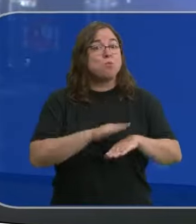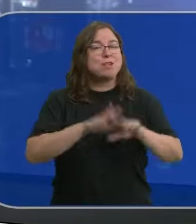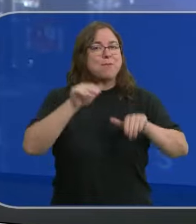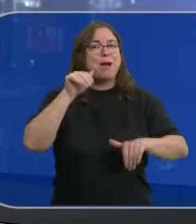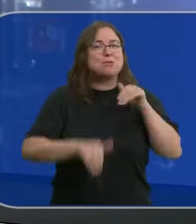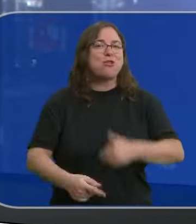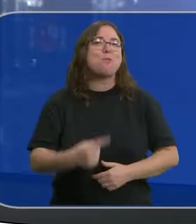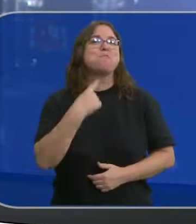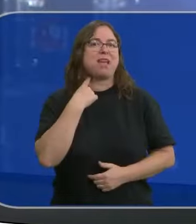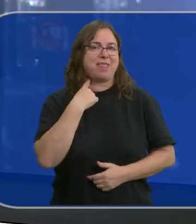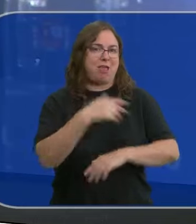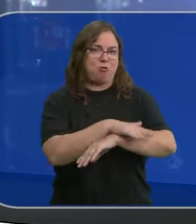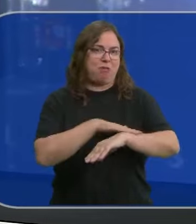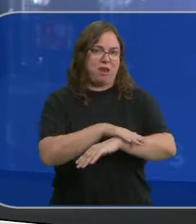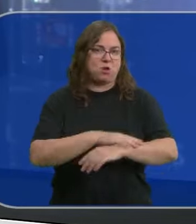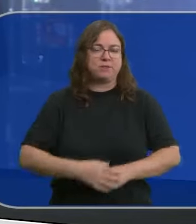las votaciones perdidas por el gobierno.